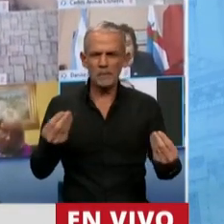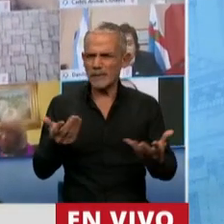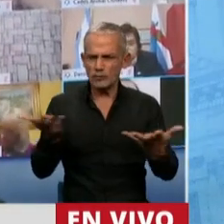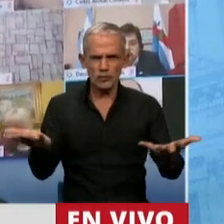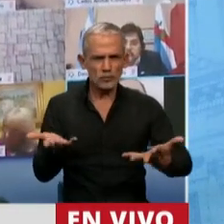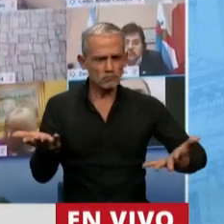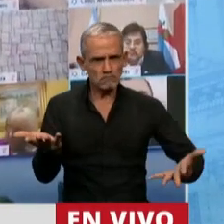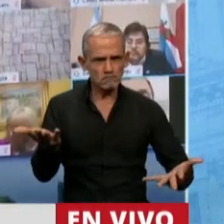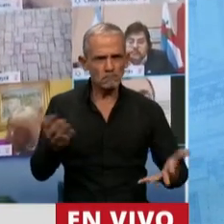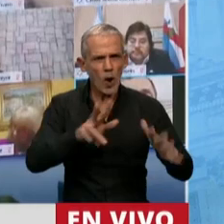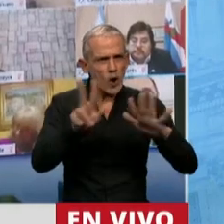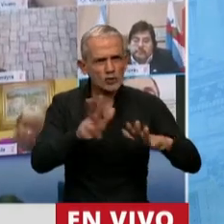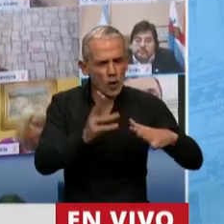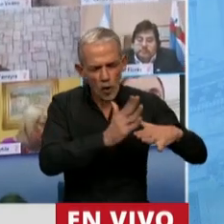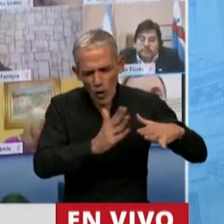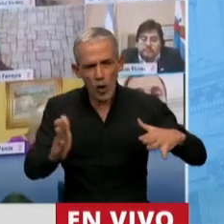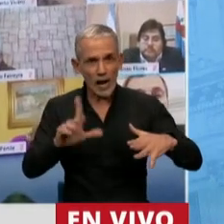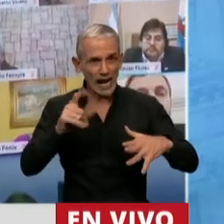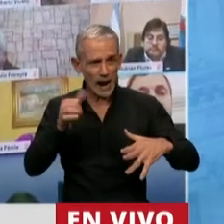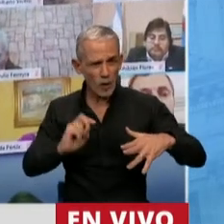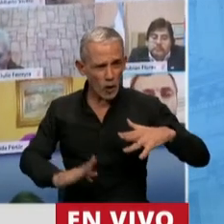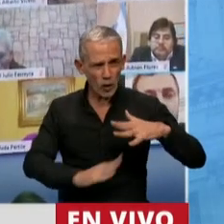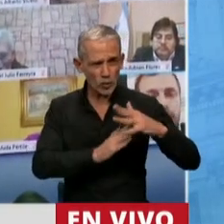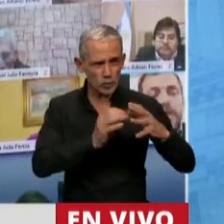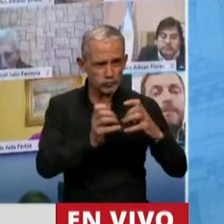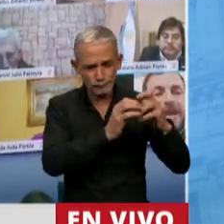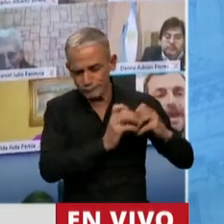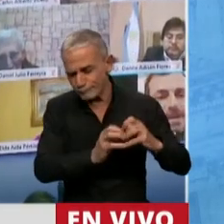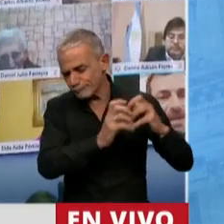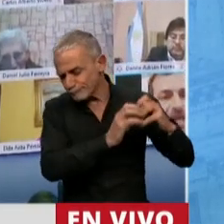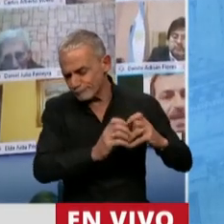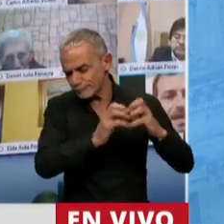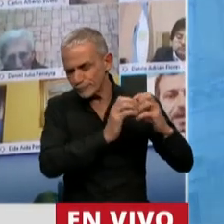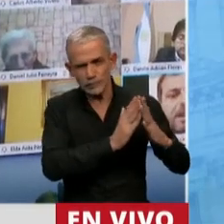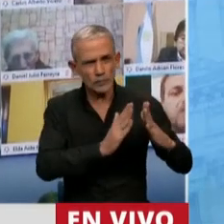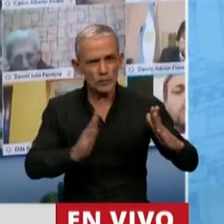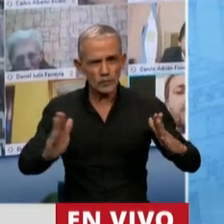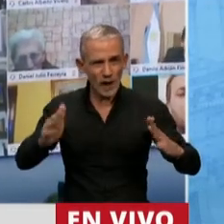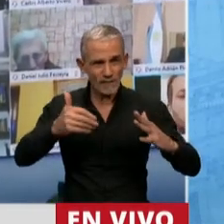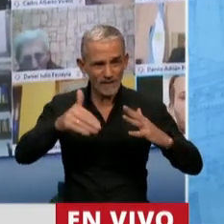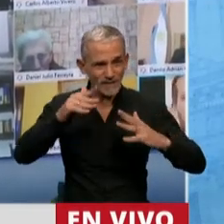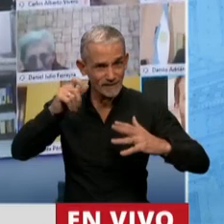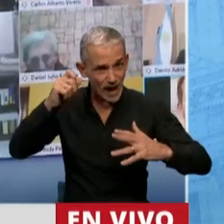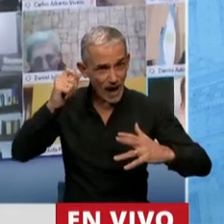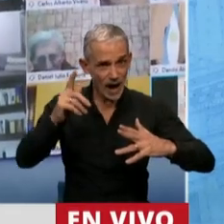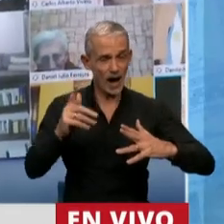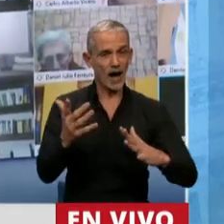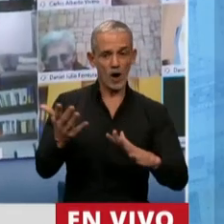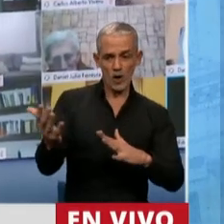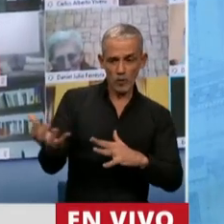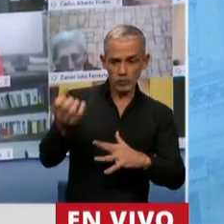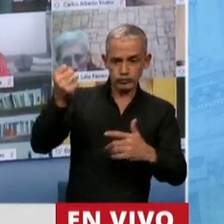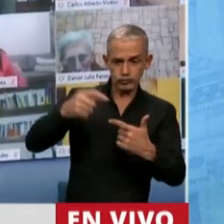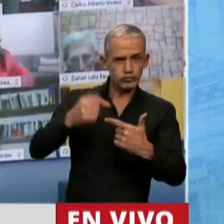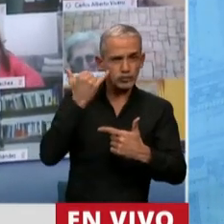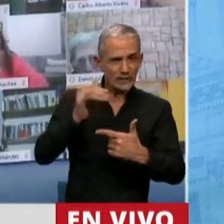ser que después de esta reunión de labor parlamentaria, donde logramos justamente